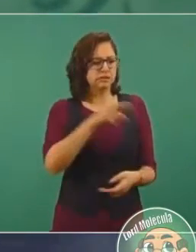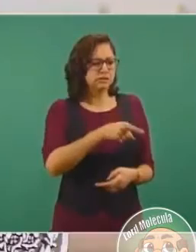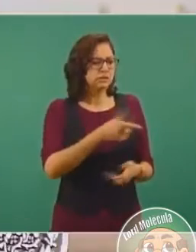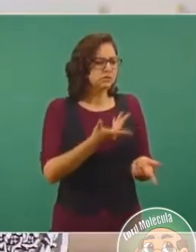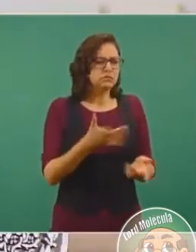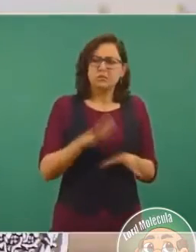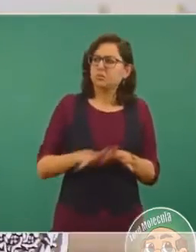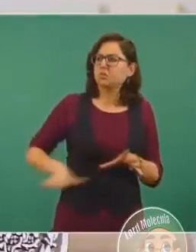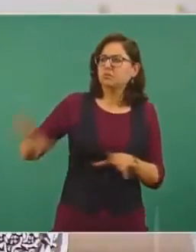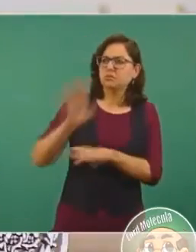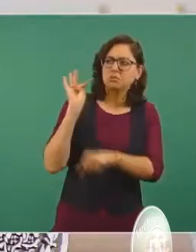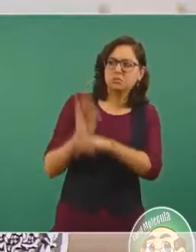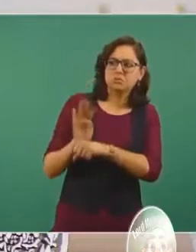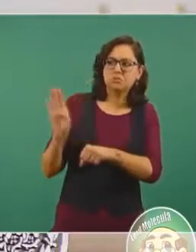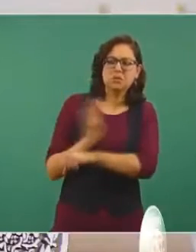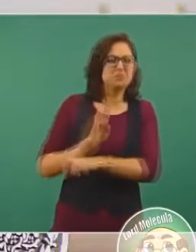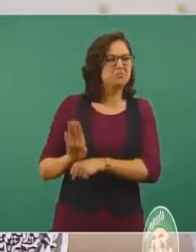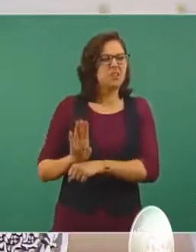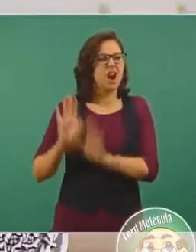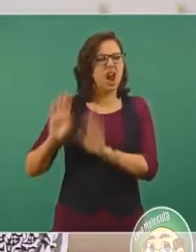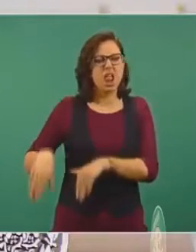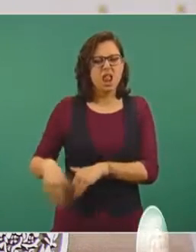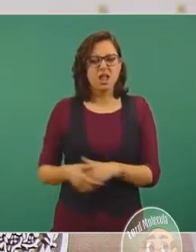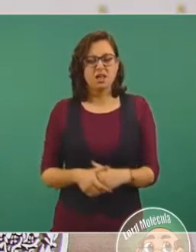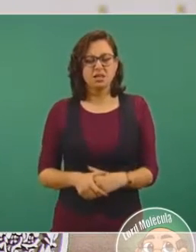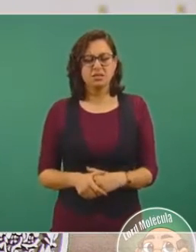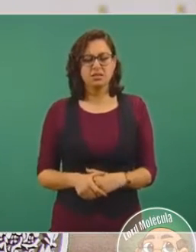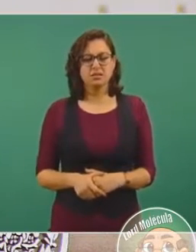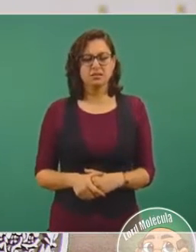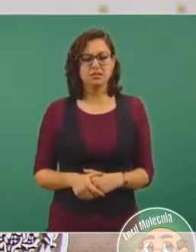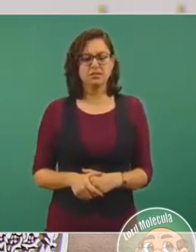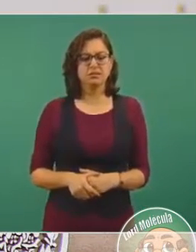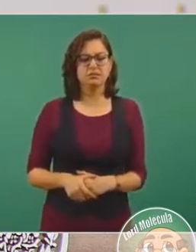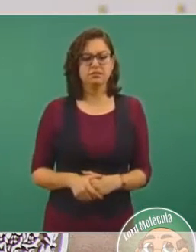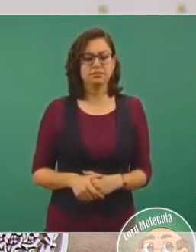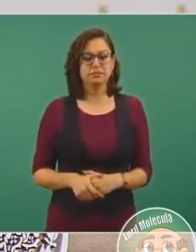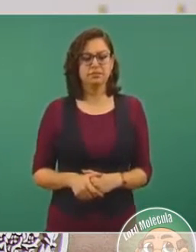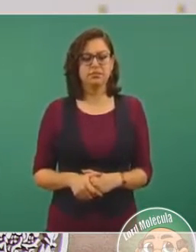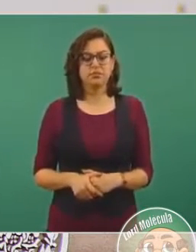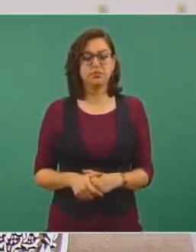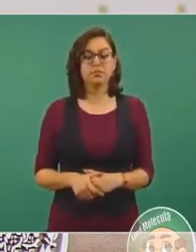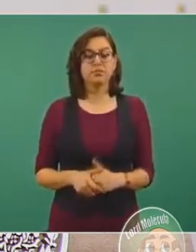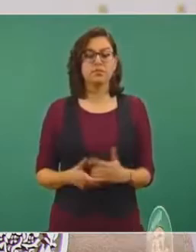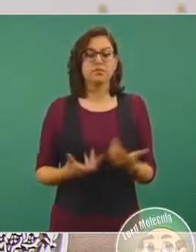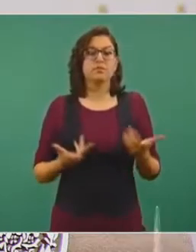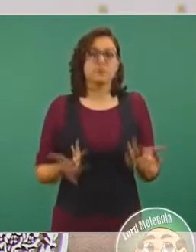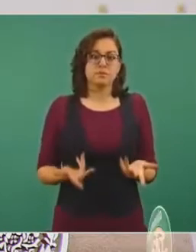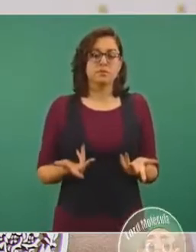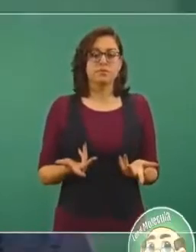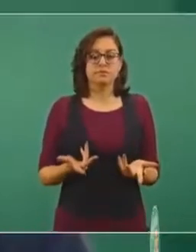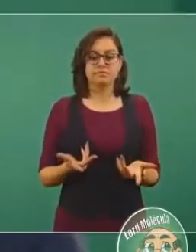que desde luego tiene facultades